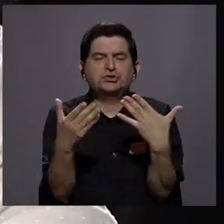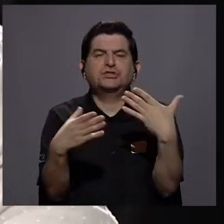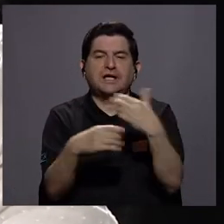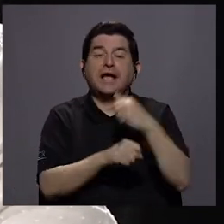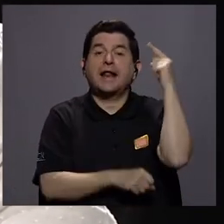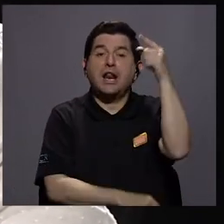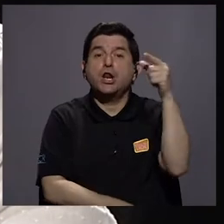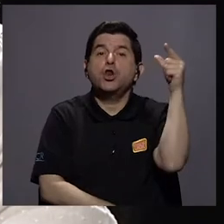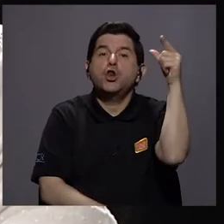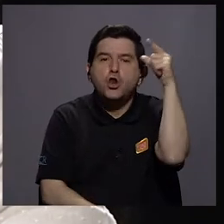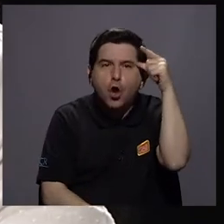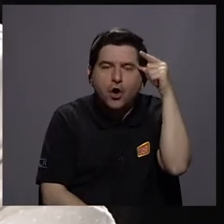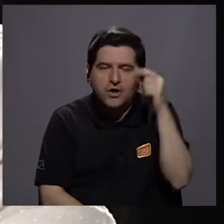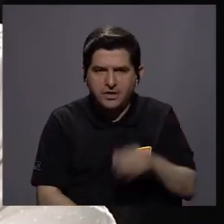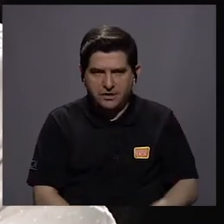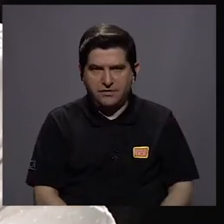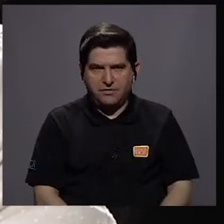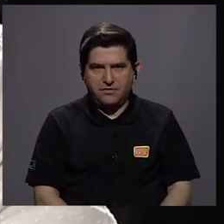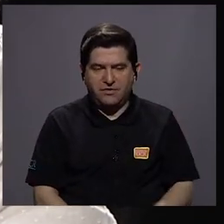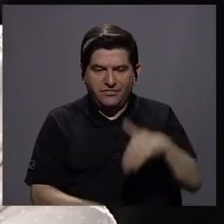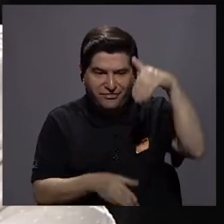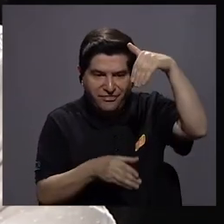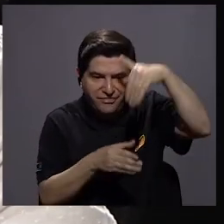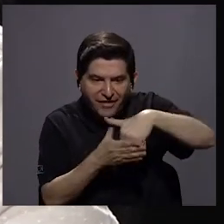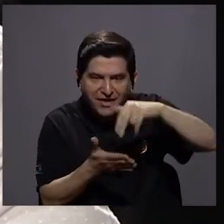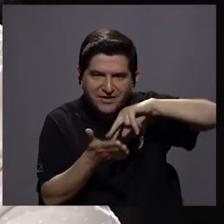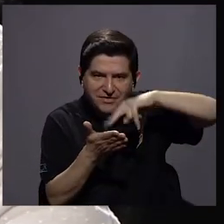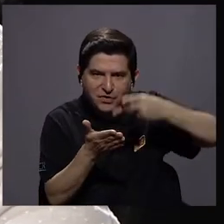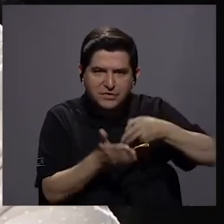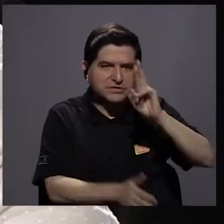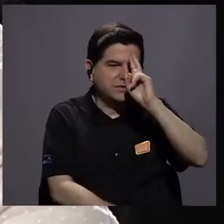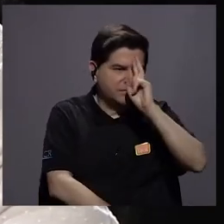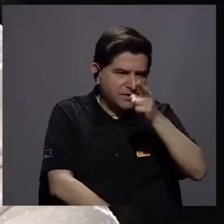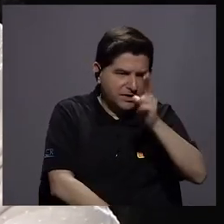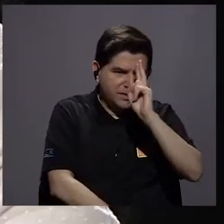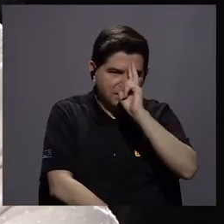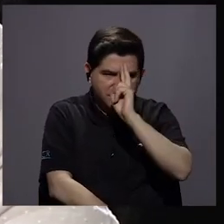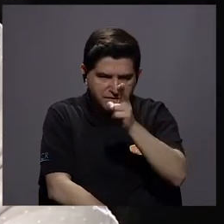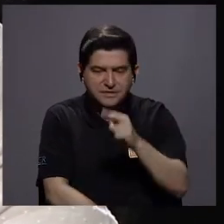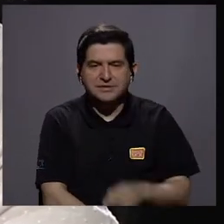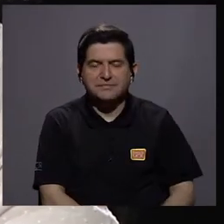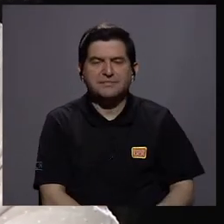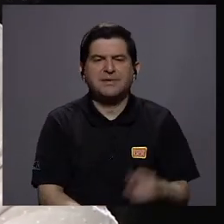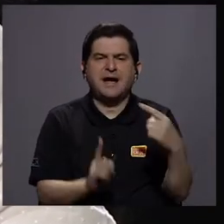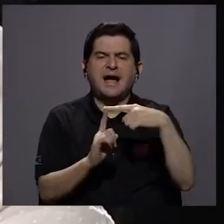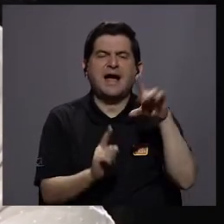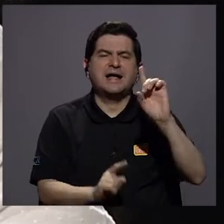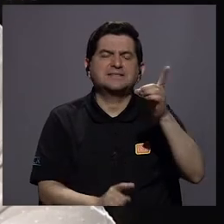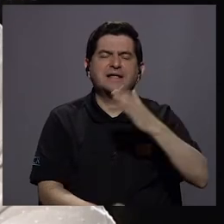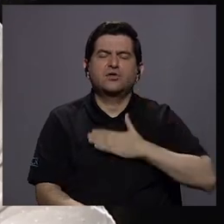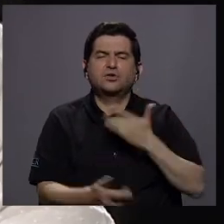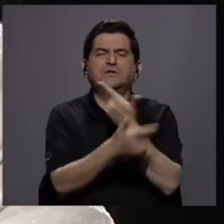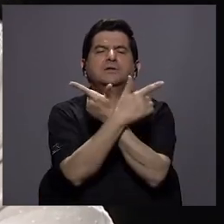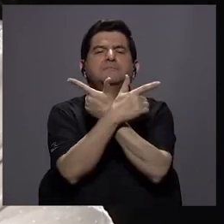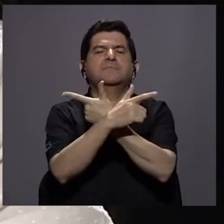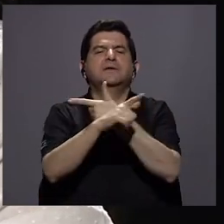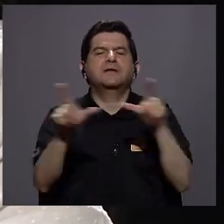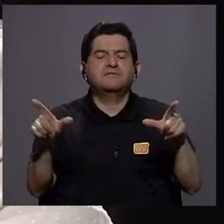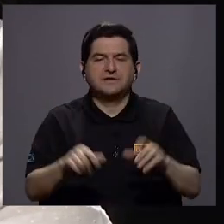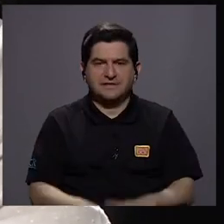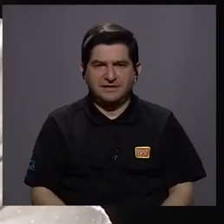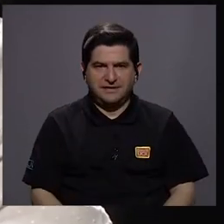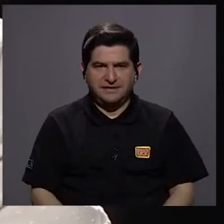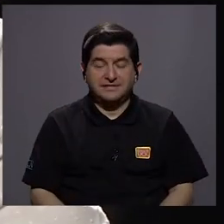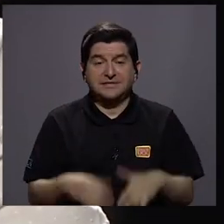Lógicamente, siempre dentro de lo que debe ser respetando hasta dónde llega mi libertad, ¿verdad? Que es cuando ya